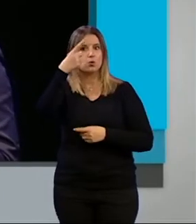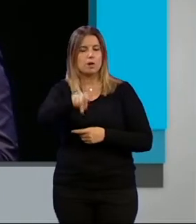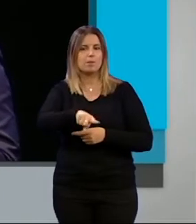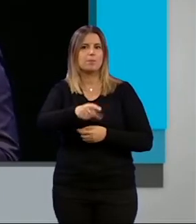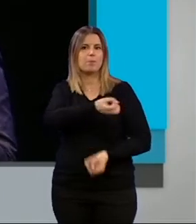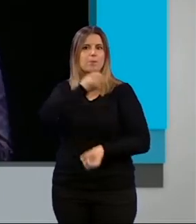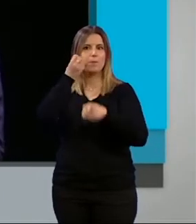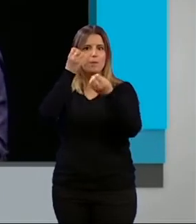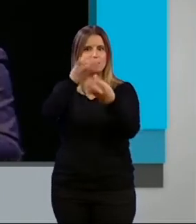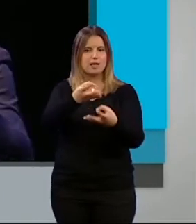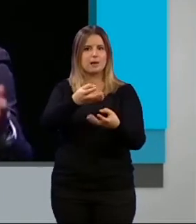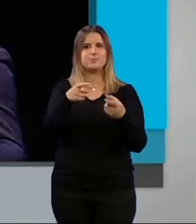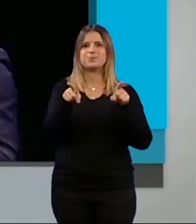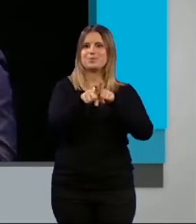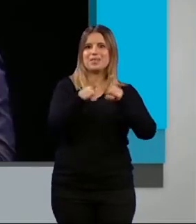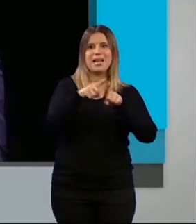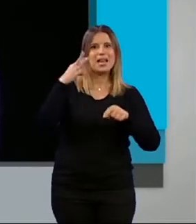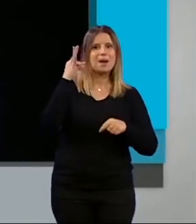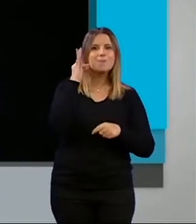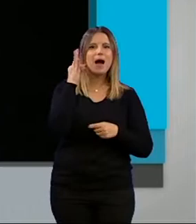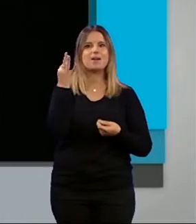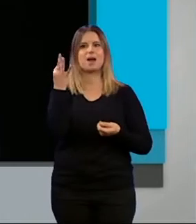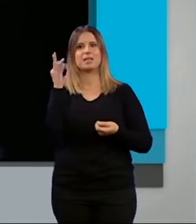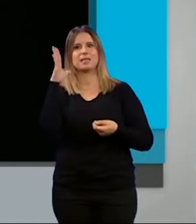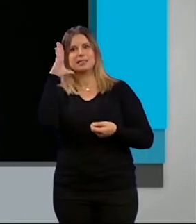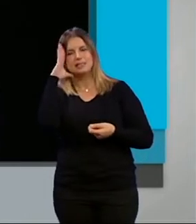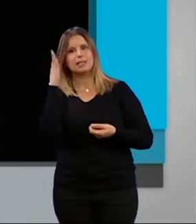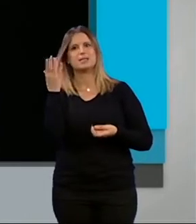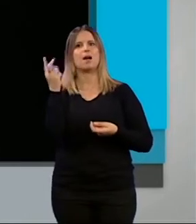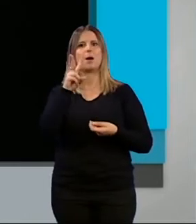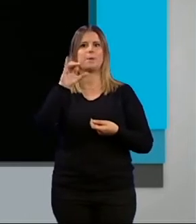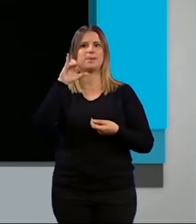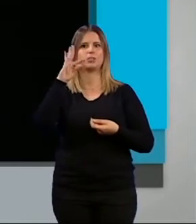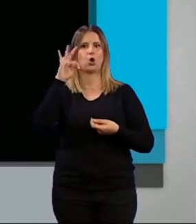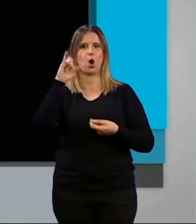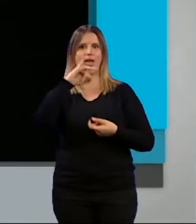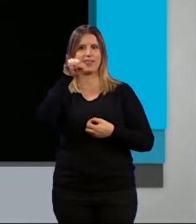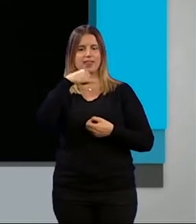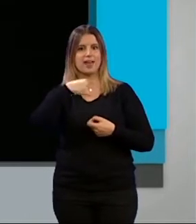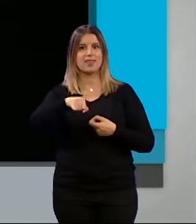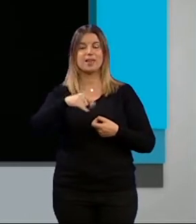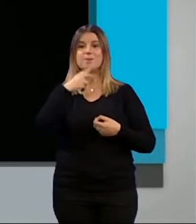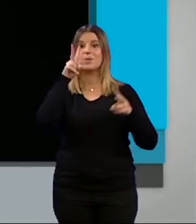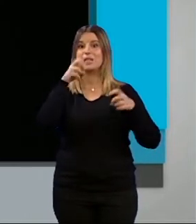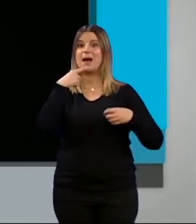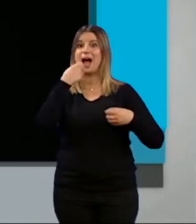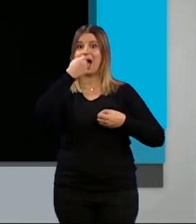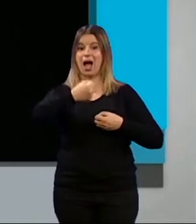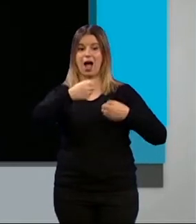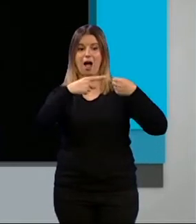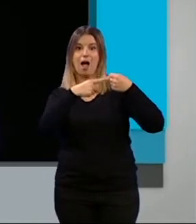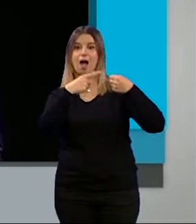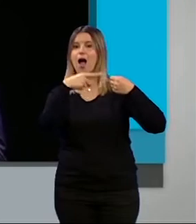mensajes, o sea, hermanas, la siesta, Victoria del Zaidín, y sobre la A. Y sobre la A tenemos que construir también